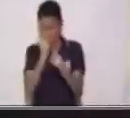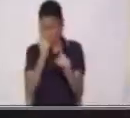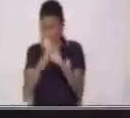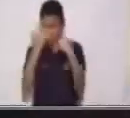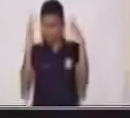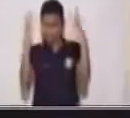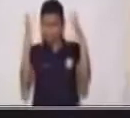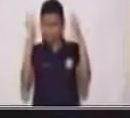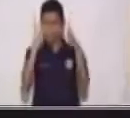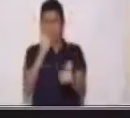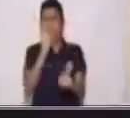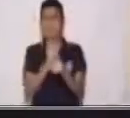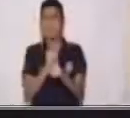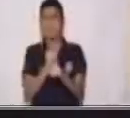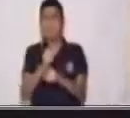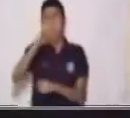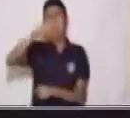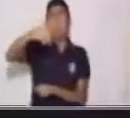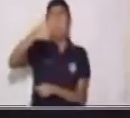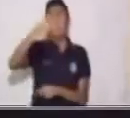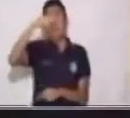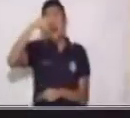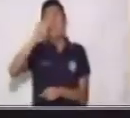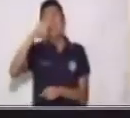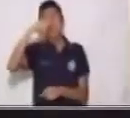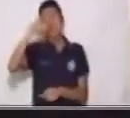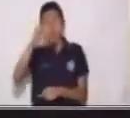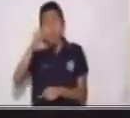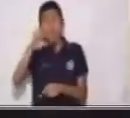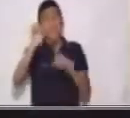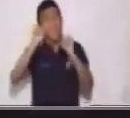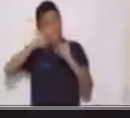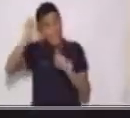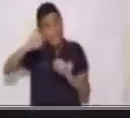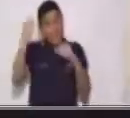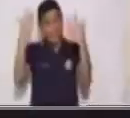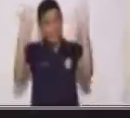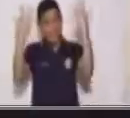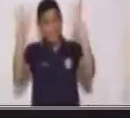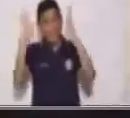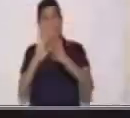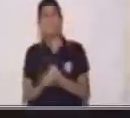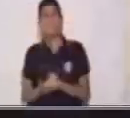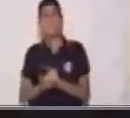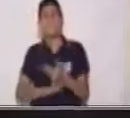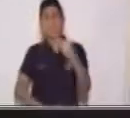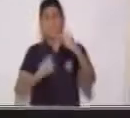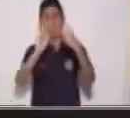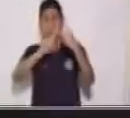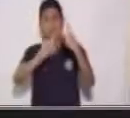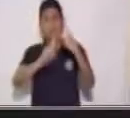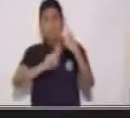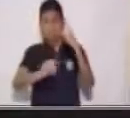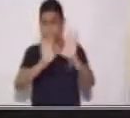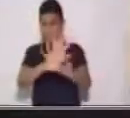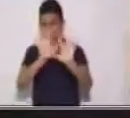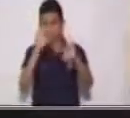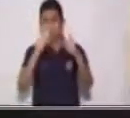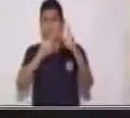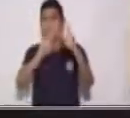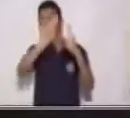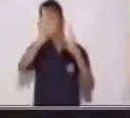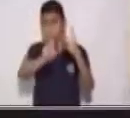atención. Es con Matute. Muy bien, los felicito. Vamos a ver otra pregunta.